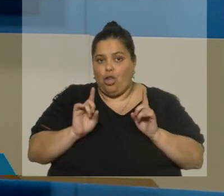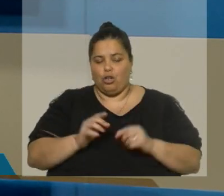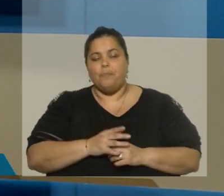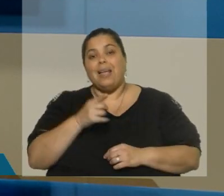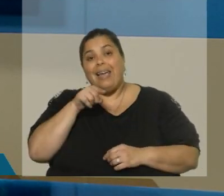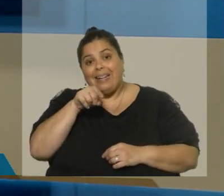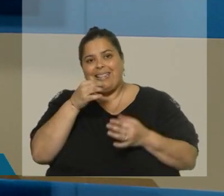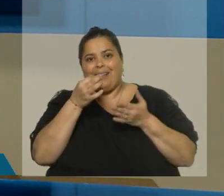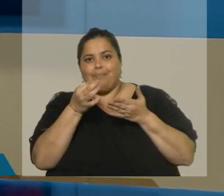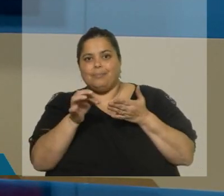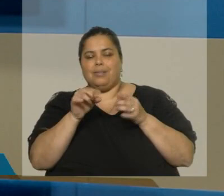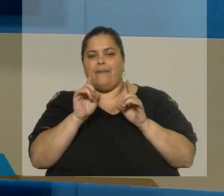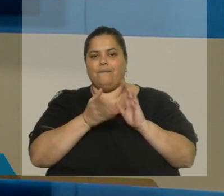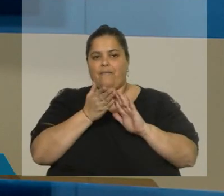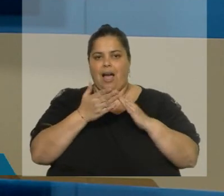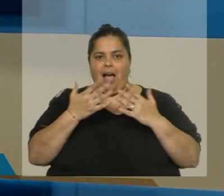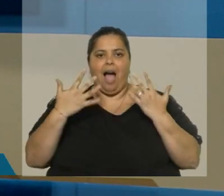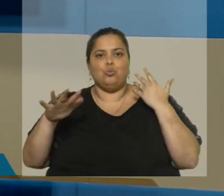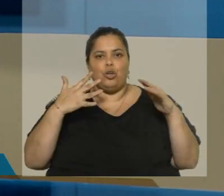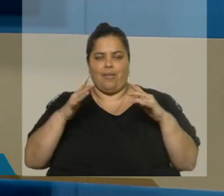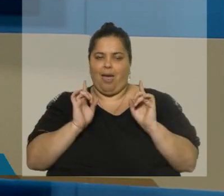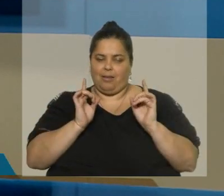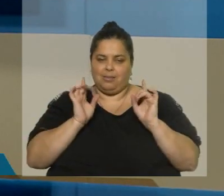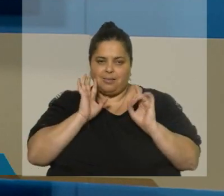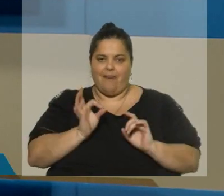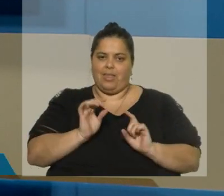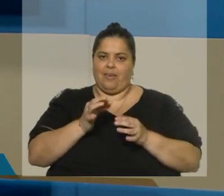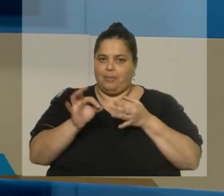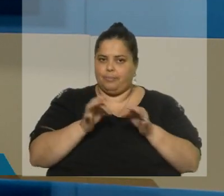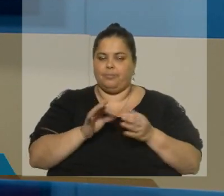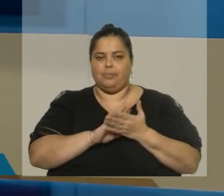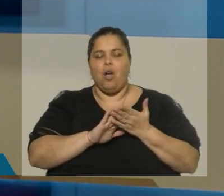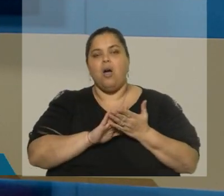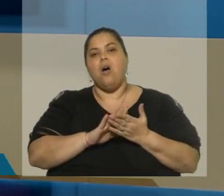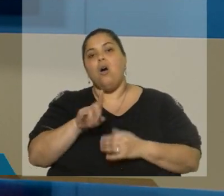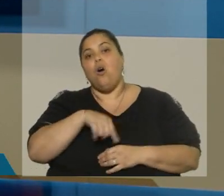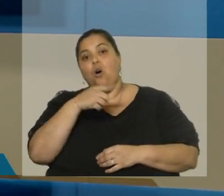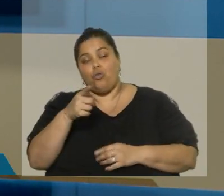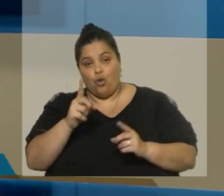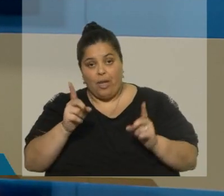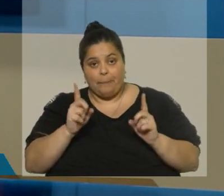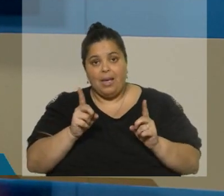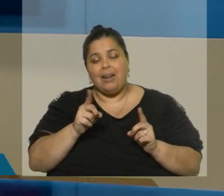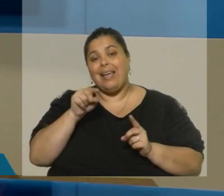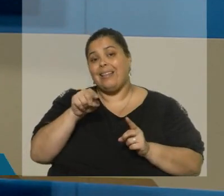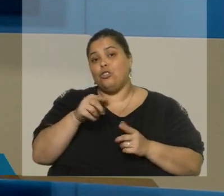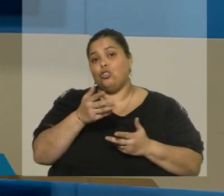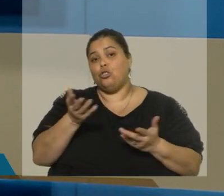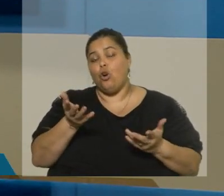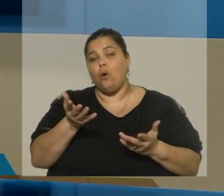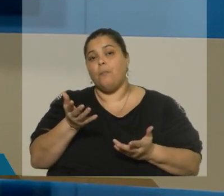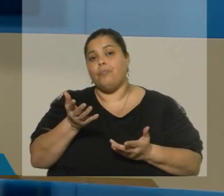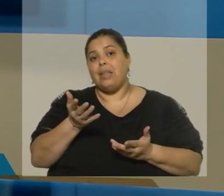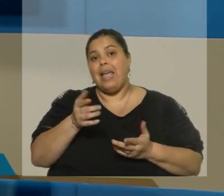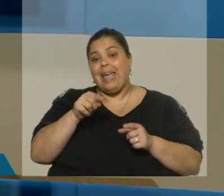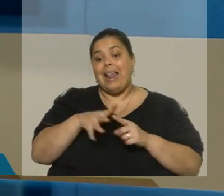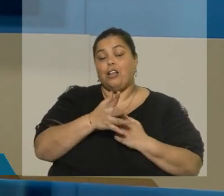seguramente las autoridades lo manejan con cuidado. De todas maneras, esto, como decíamos, es algo que dentro